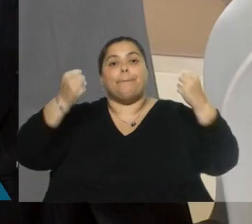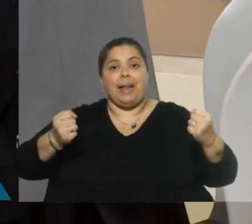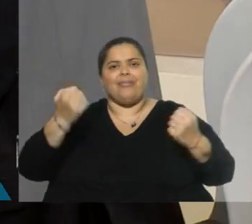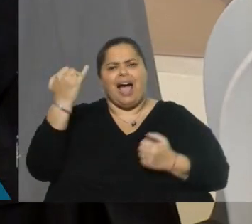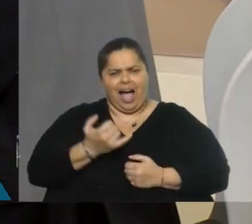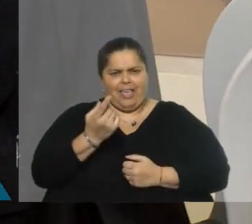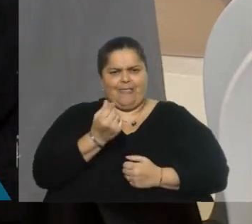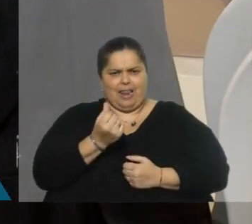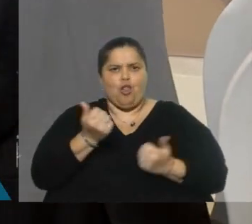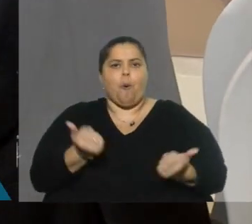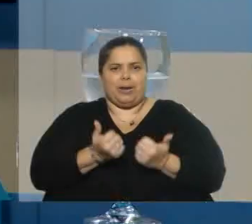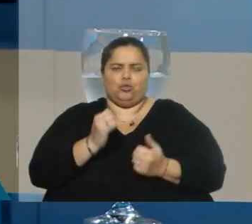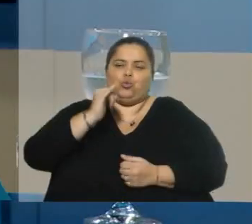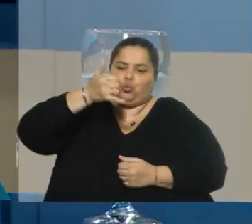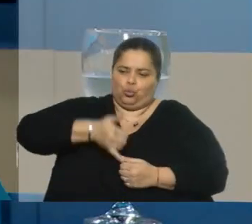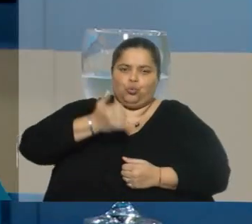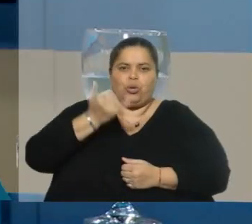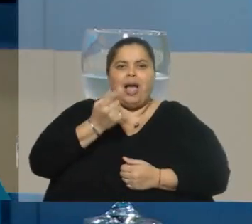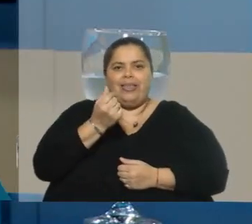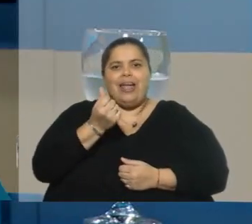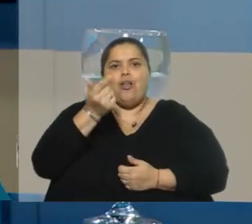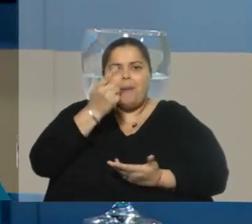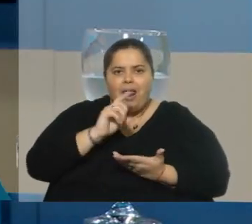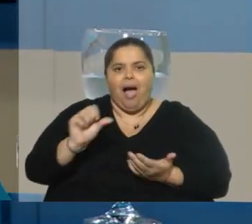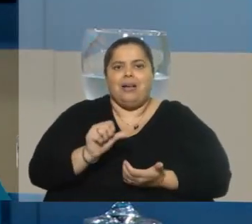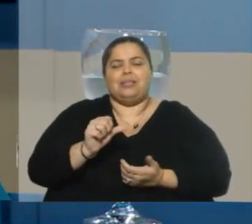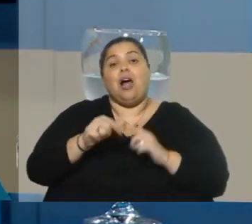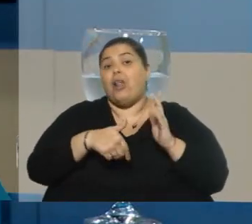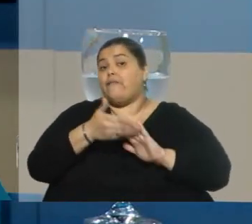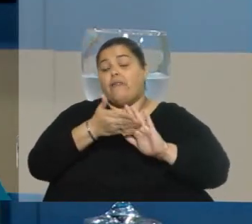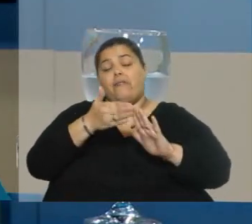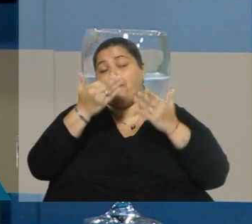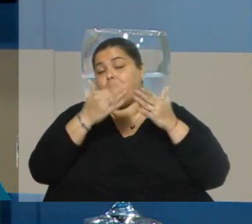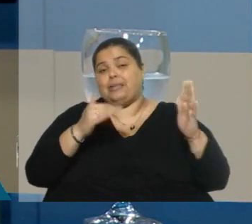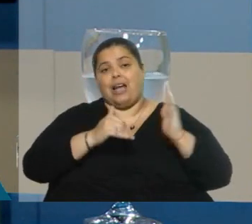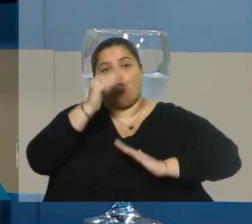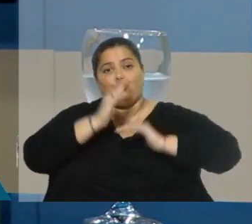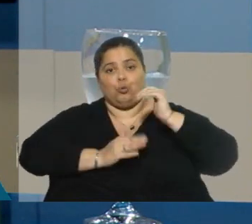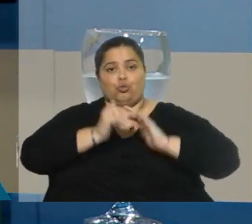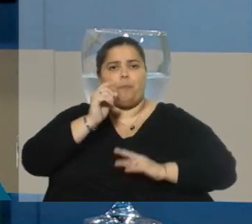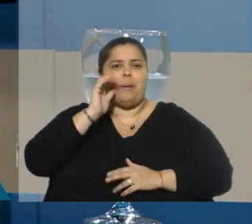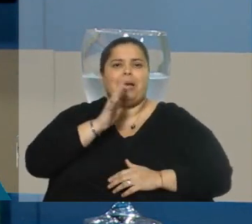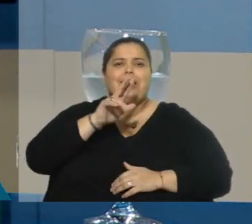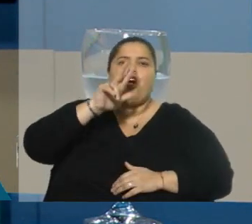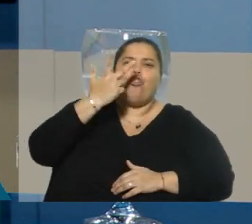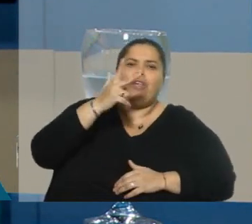para eso? Por supuesto. Bien. Está el dinero y se está implementando la construcción que va a tomar, bueno, tres o cuatro meses. Estamos hablando de